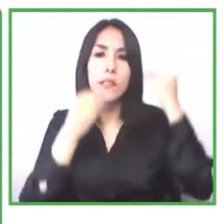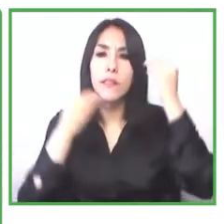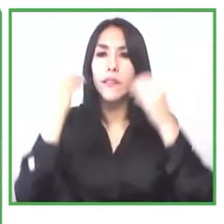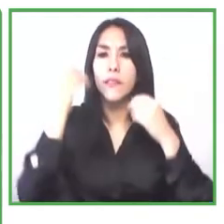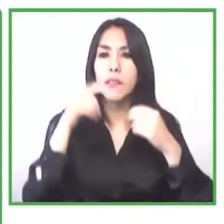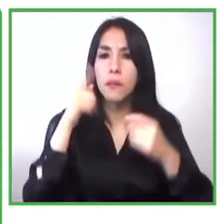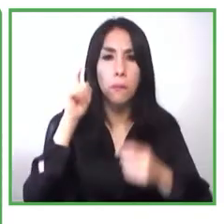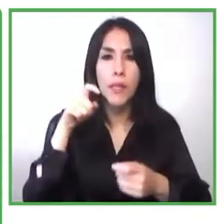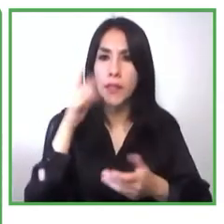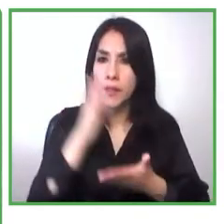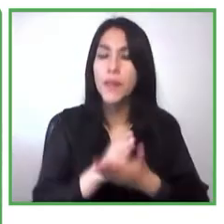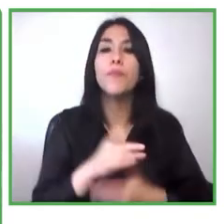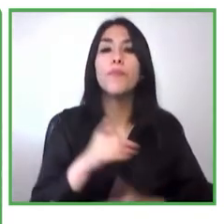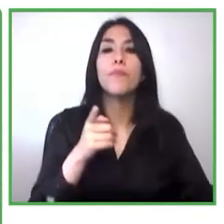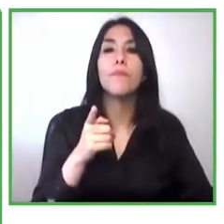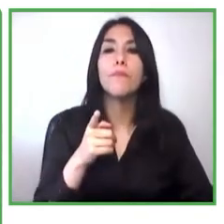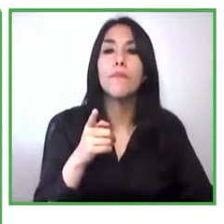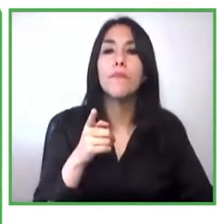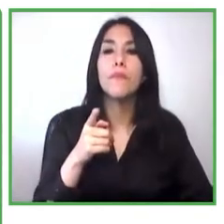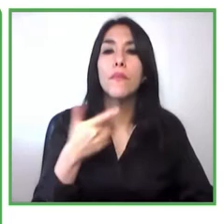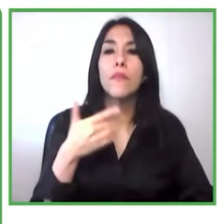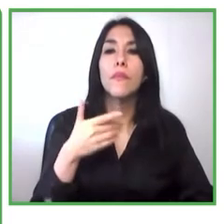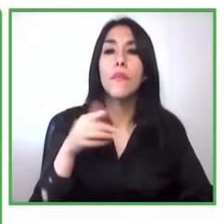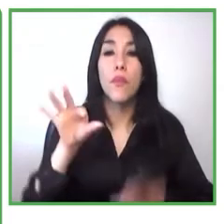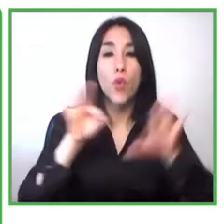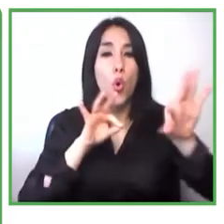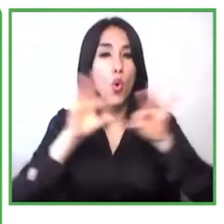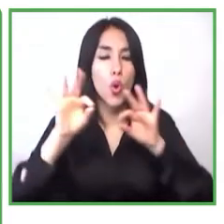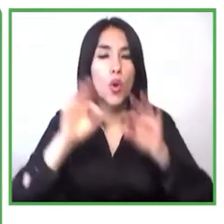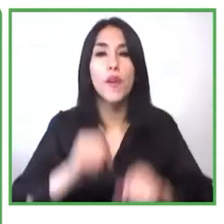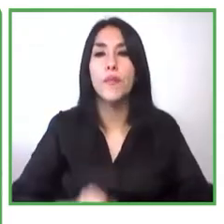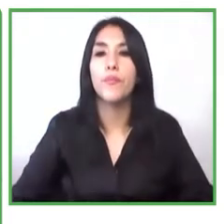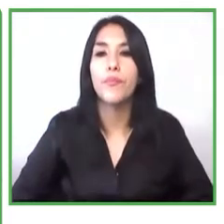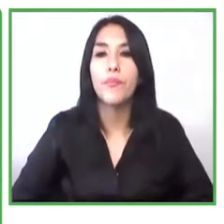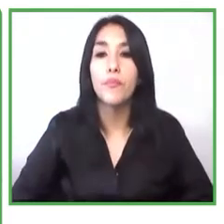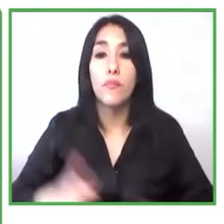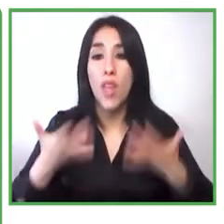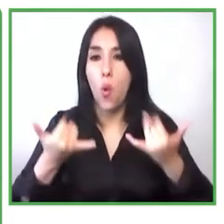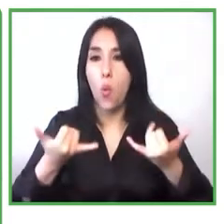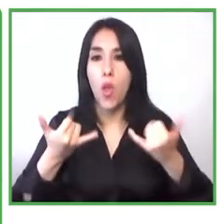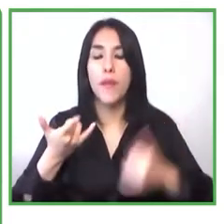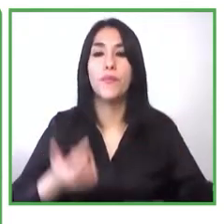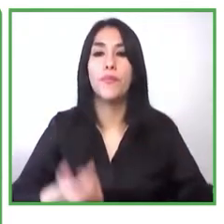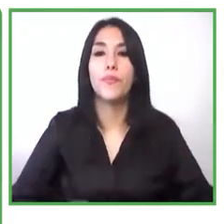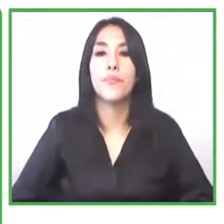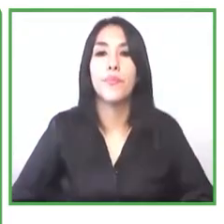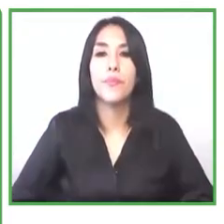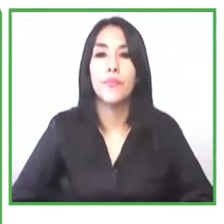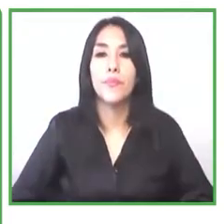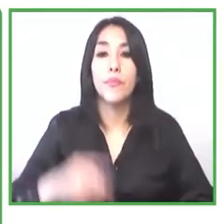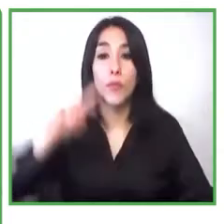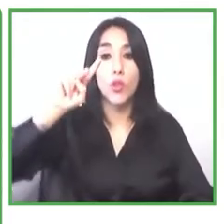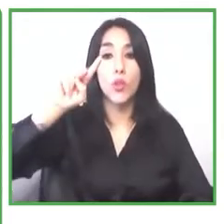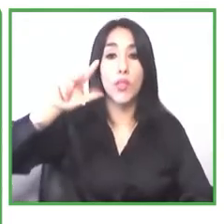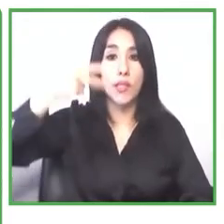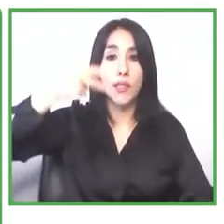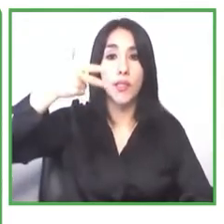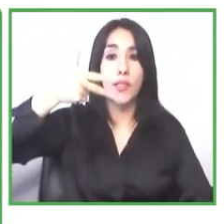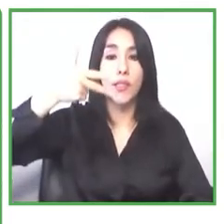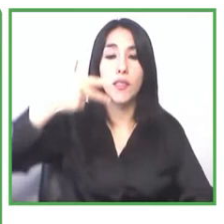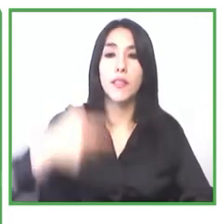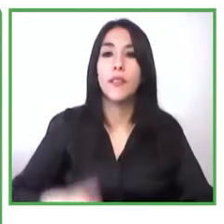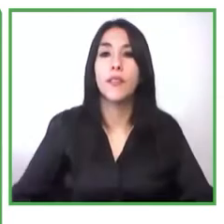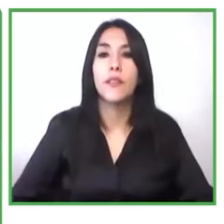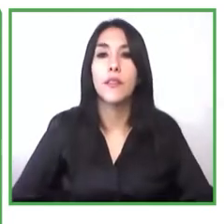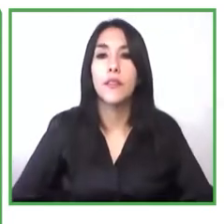tres emprendimientos iniciamos la siguiente fase del modelo que fue todo el tema de diagnóstico y aquí utilizamos también